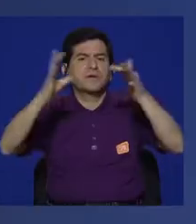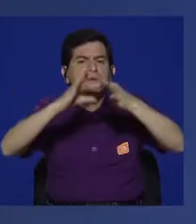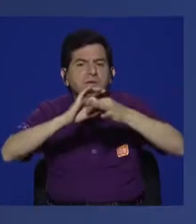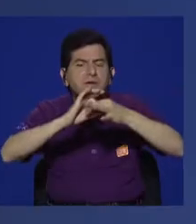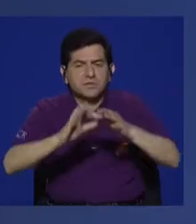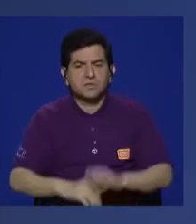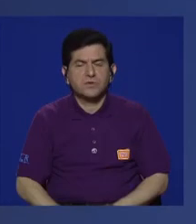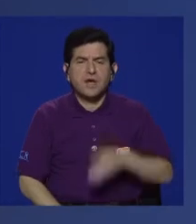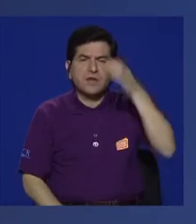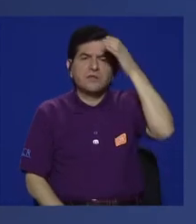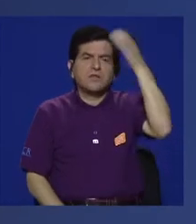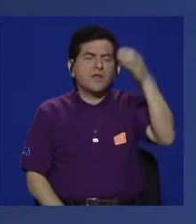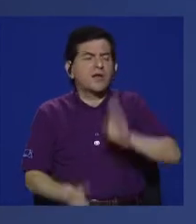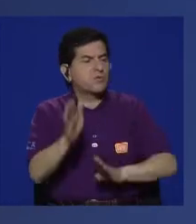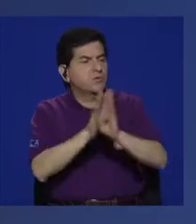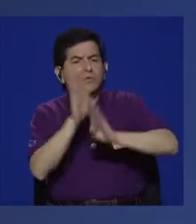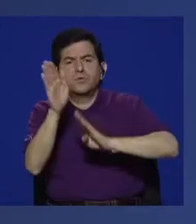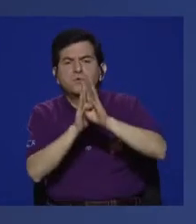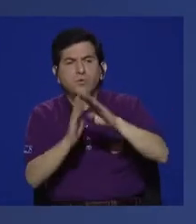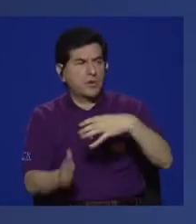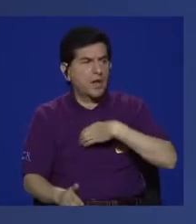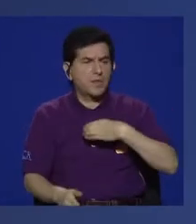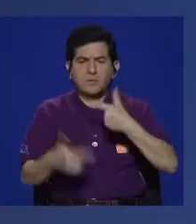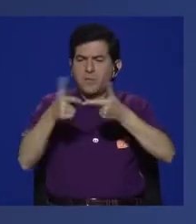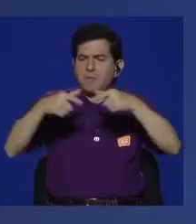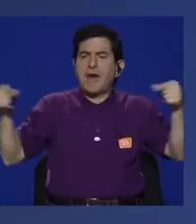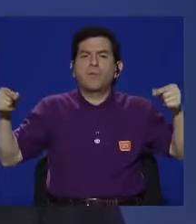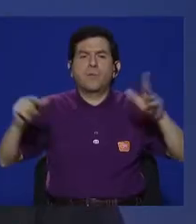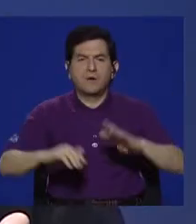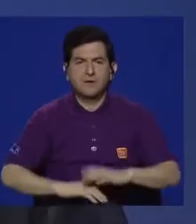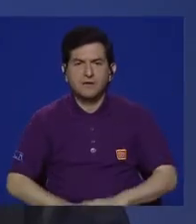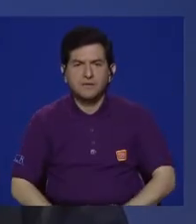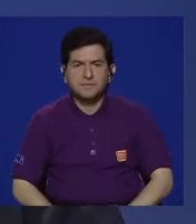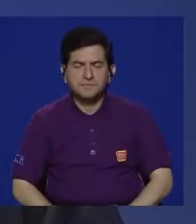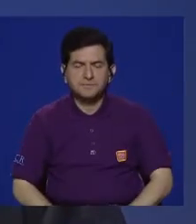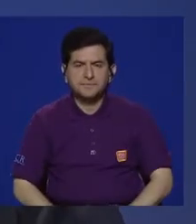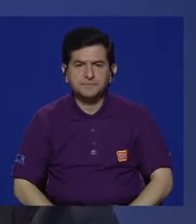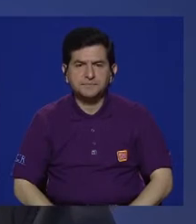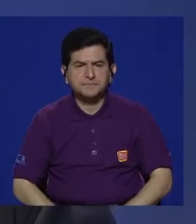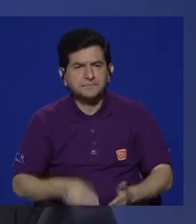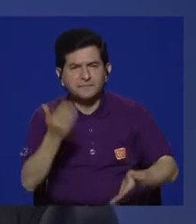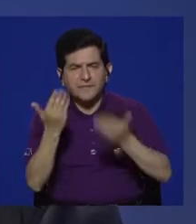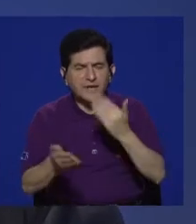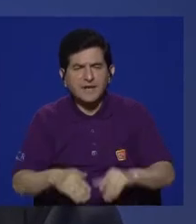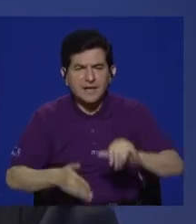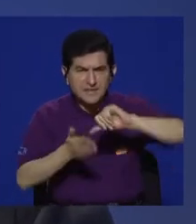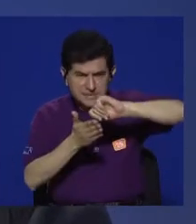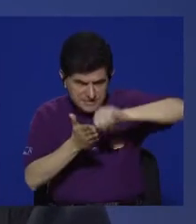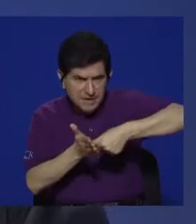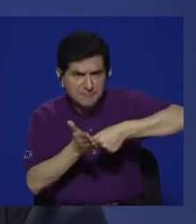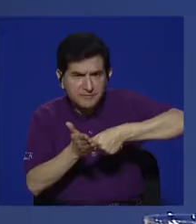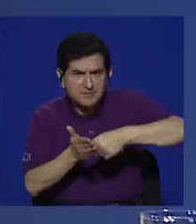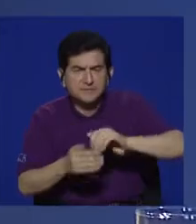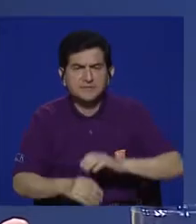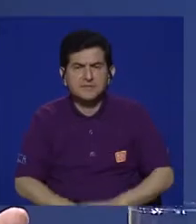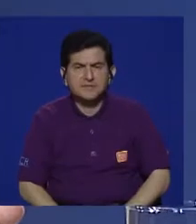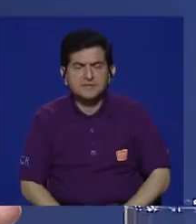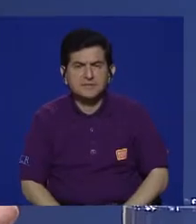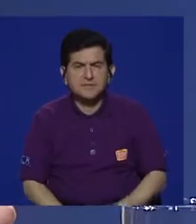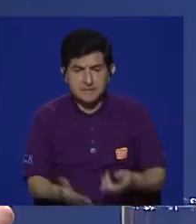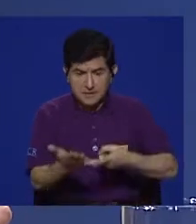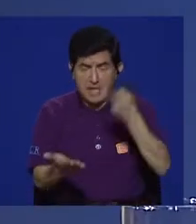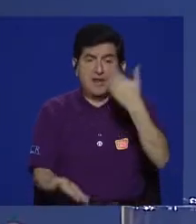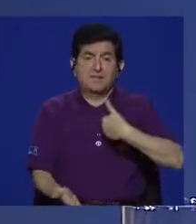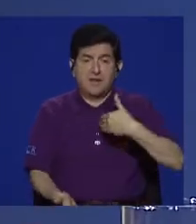acerca de la cultura, del desarrollo, de su propia lengua. Algo aquí que tal vez hay que subrayar es la